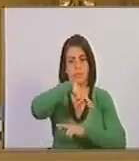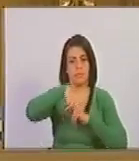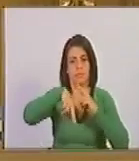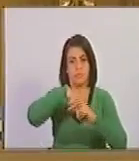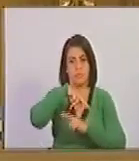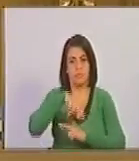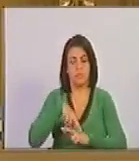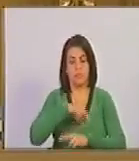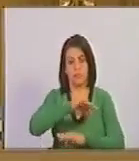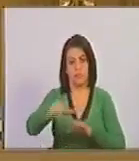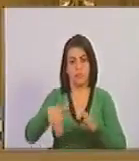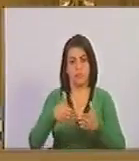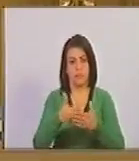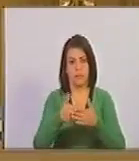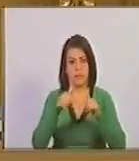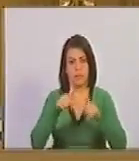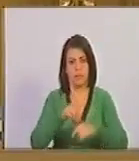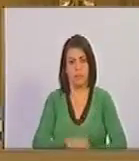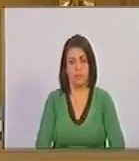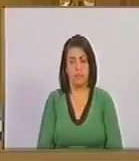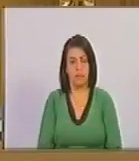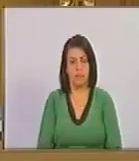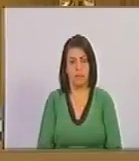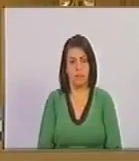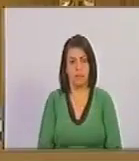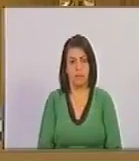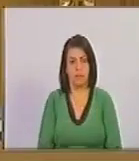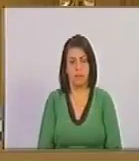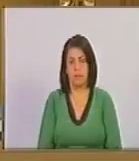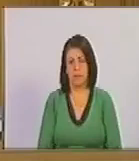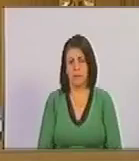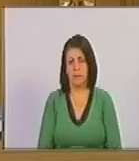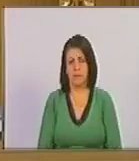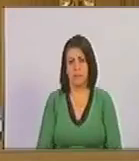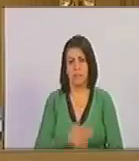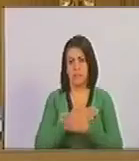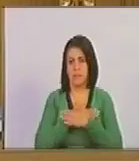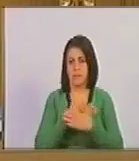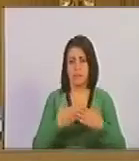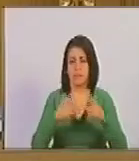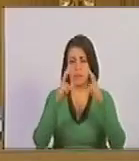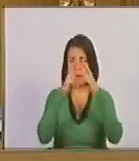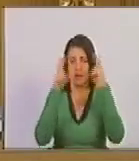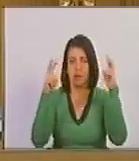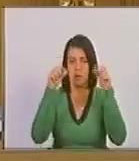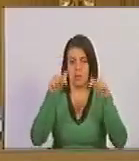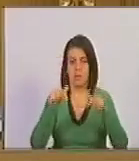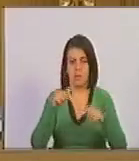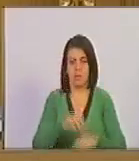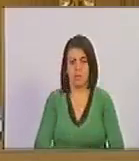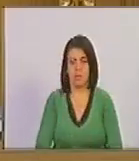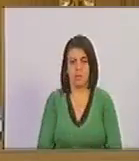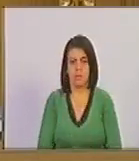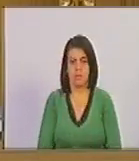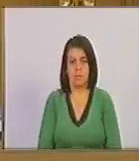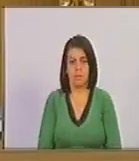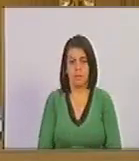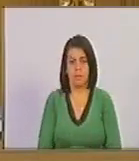y ante todo a En el caso mío es un placer tocar este tema, un tema